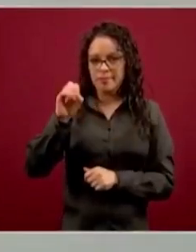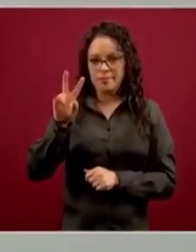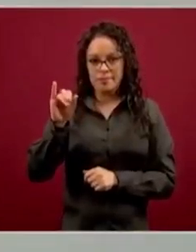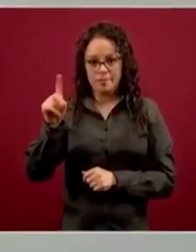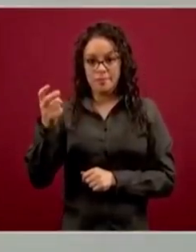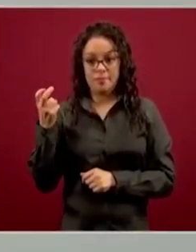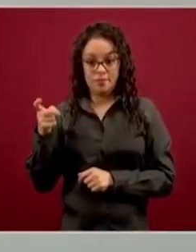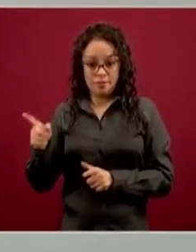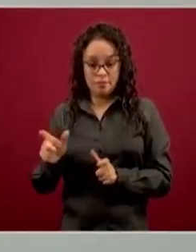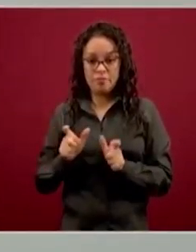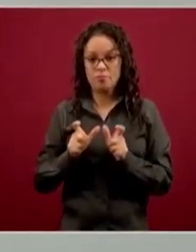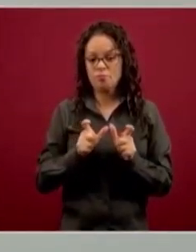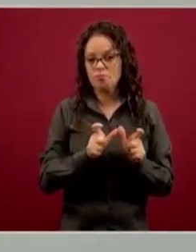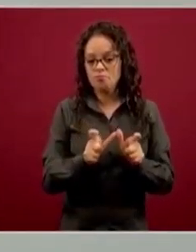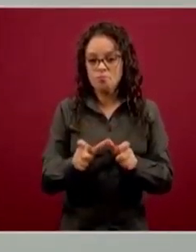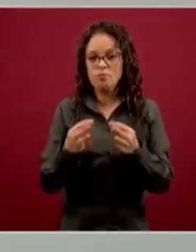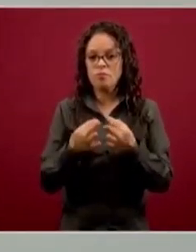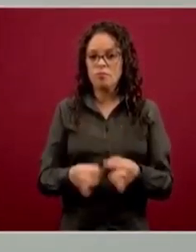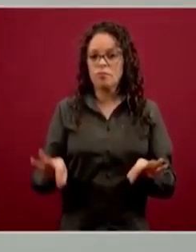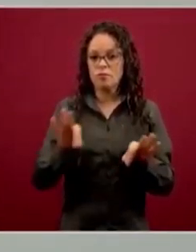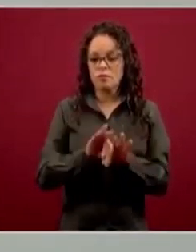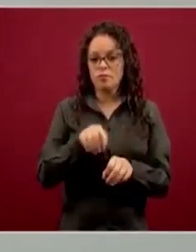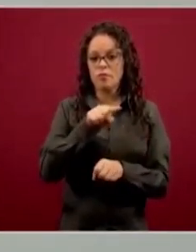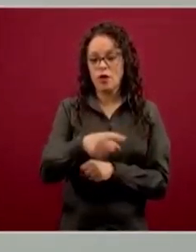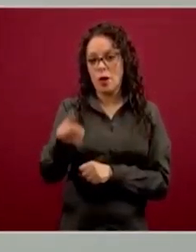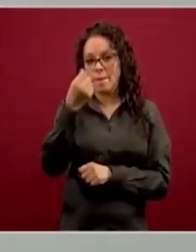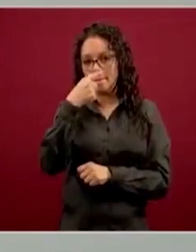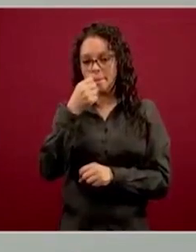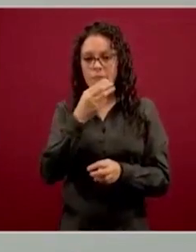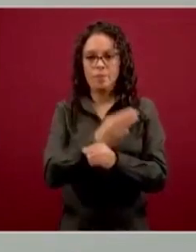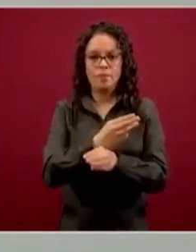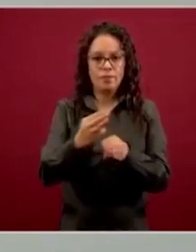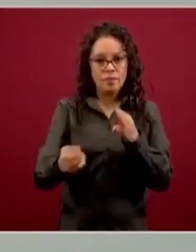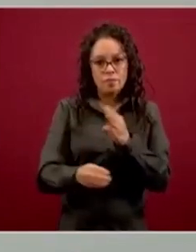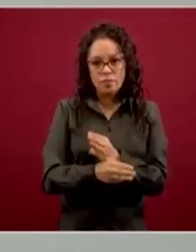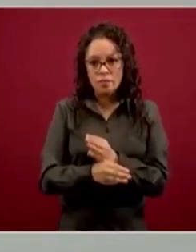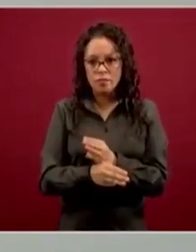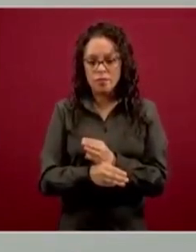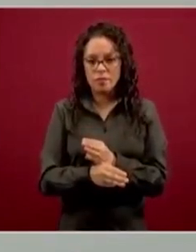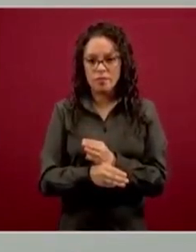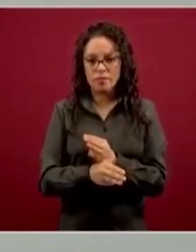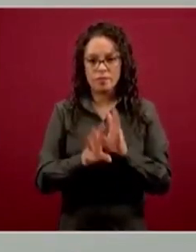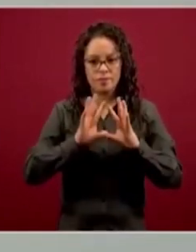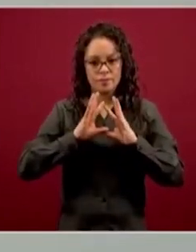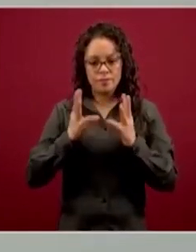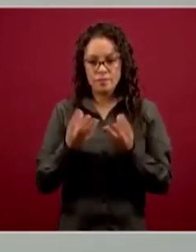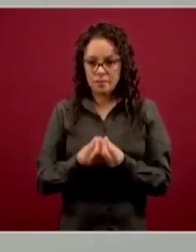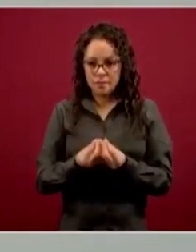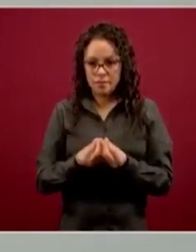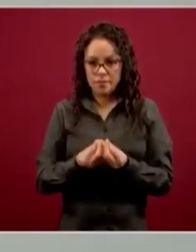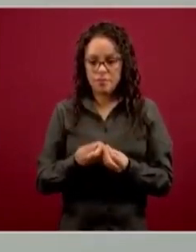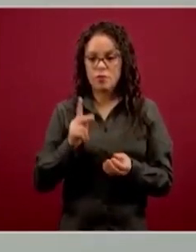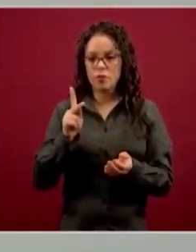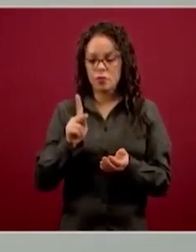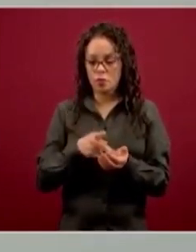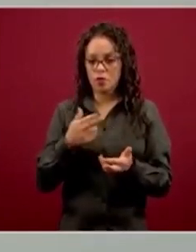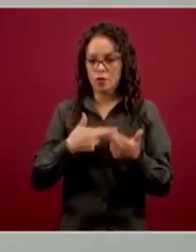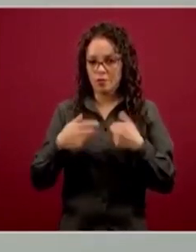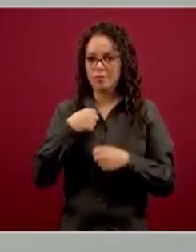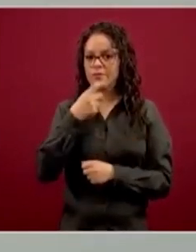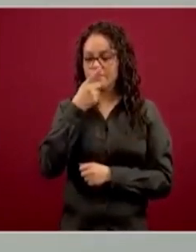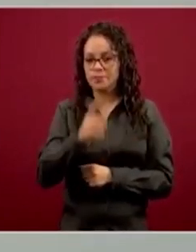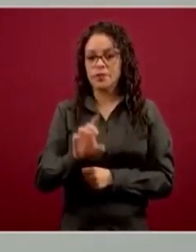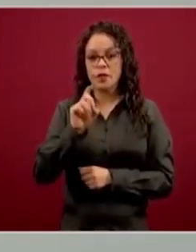el resguardo de insumos, medicamentos y equipo, repito, en los 38 almacenes